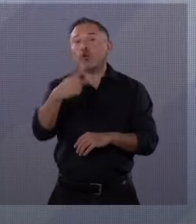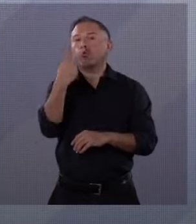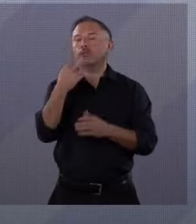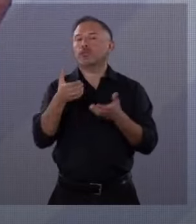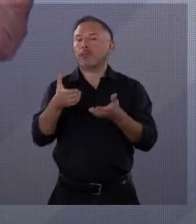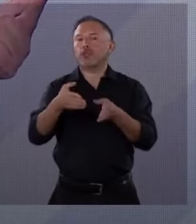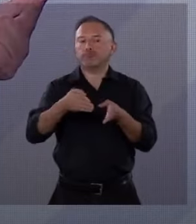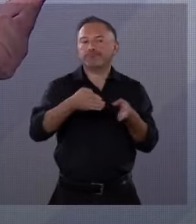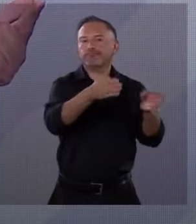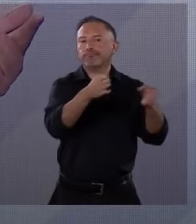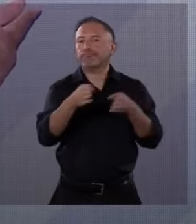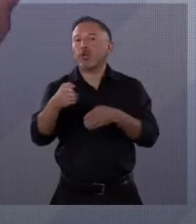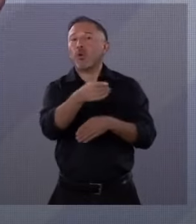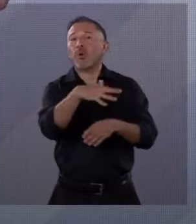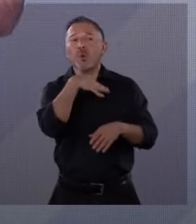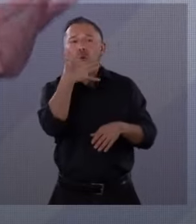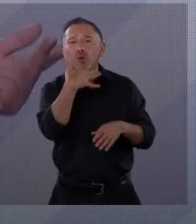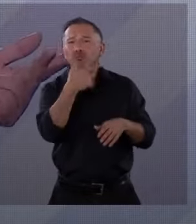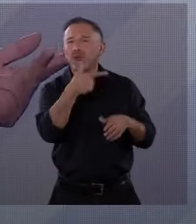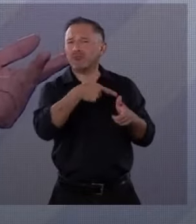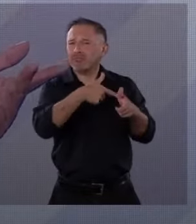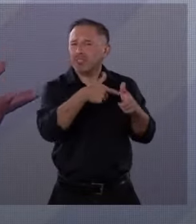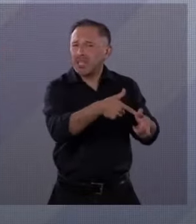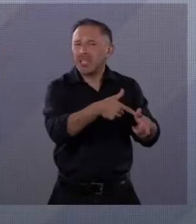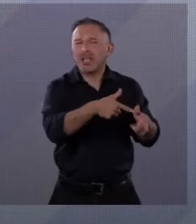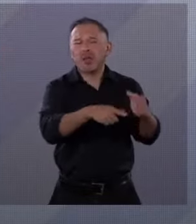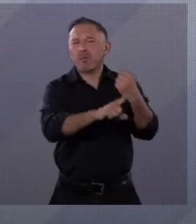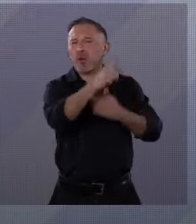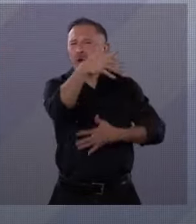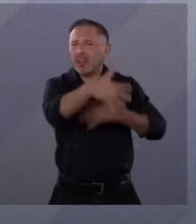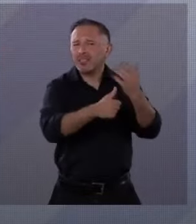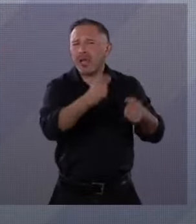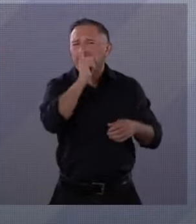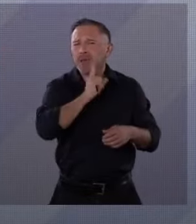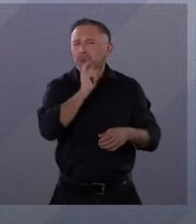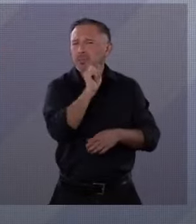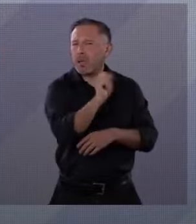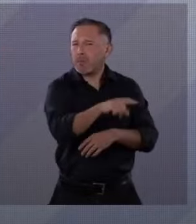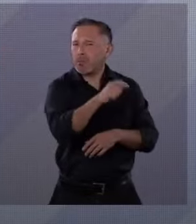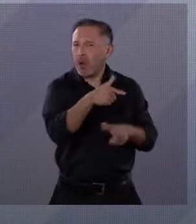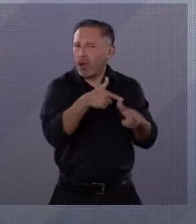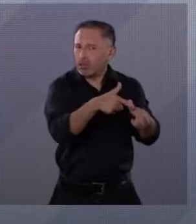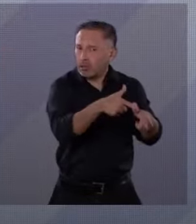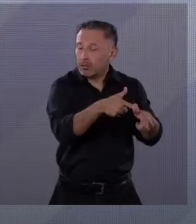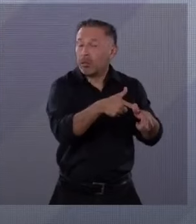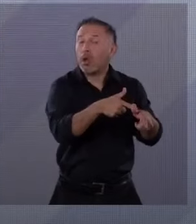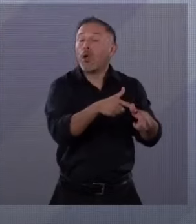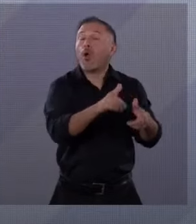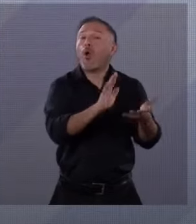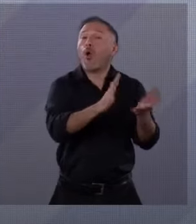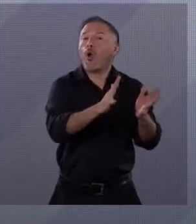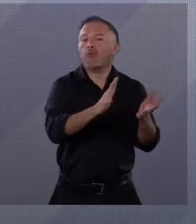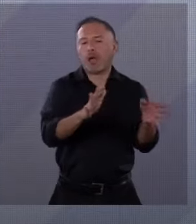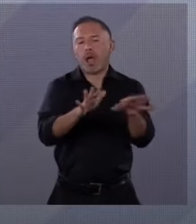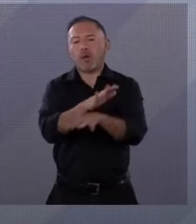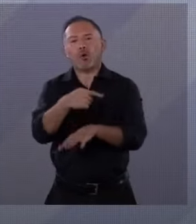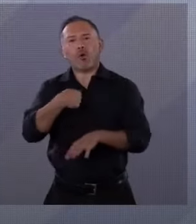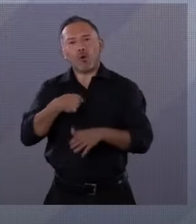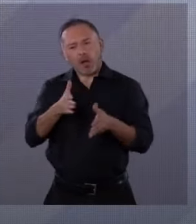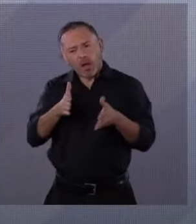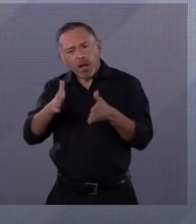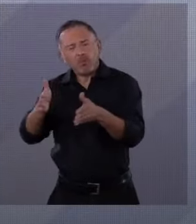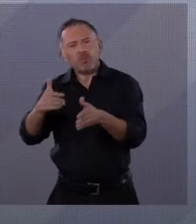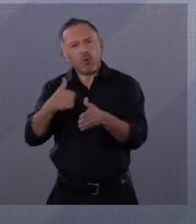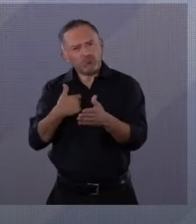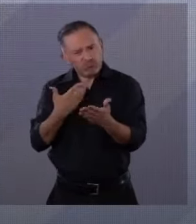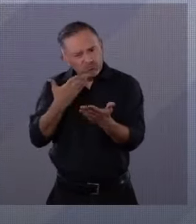corrupción, la violencia y la mentira. O el camino que yo te ofrezco. Un gobierno honesto.